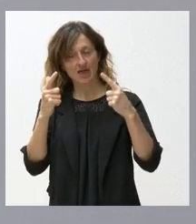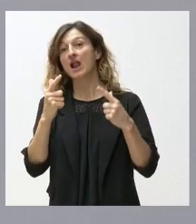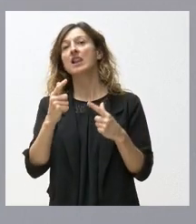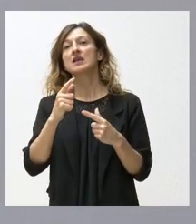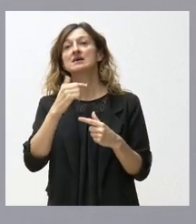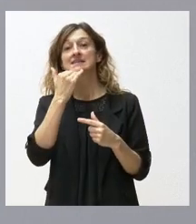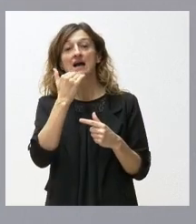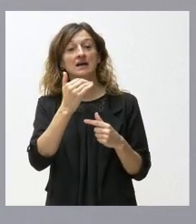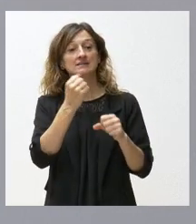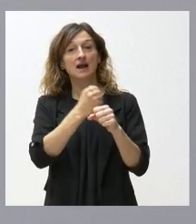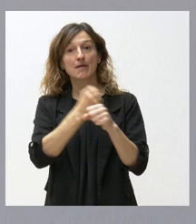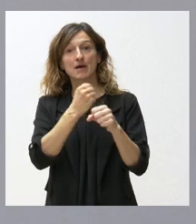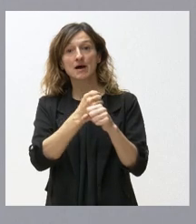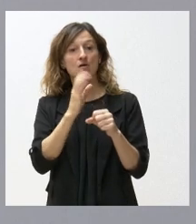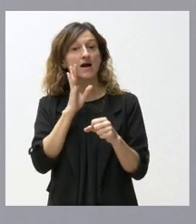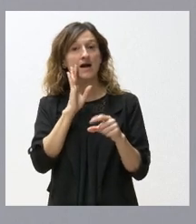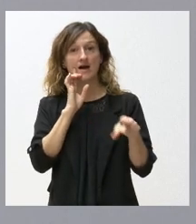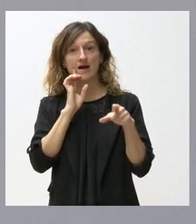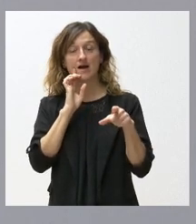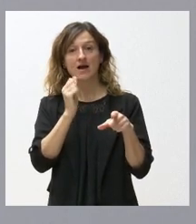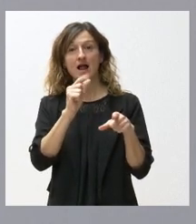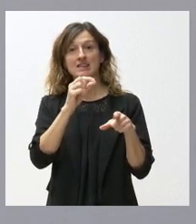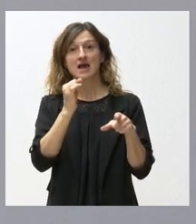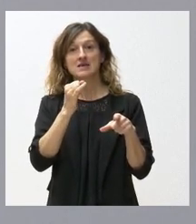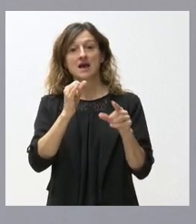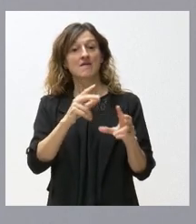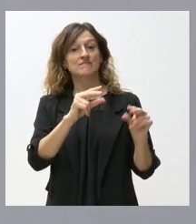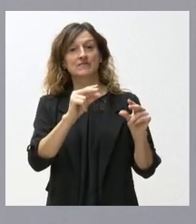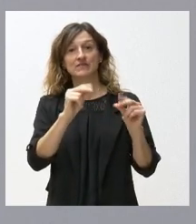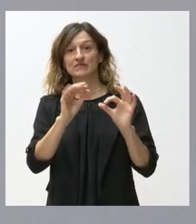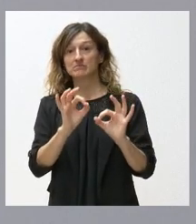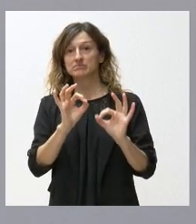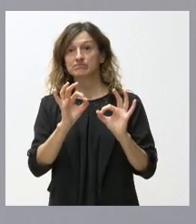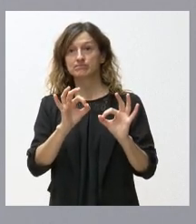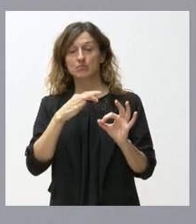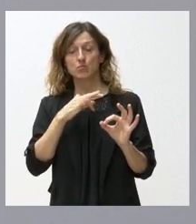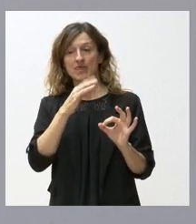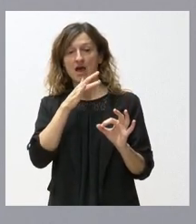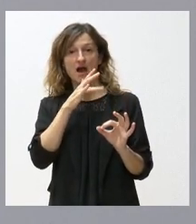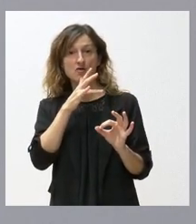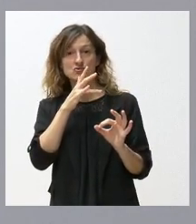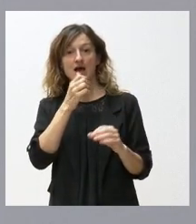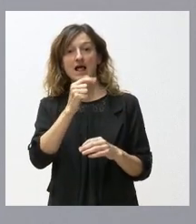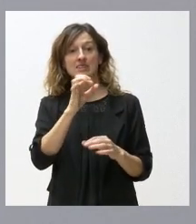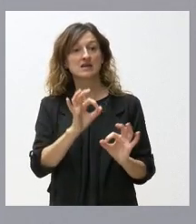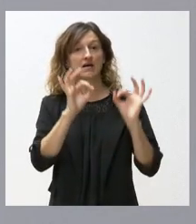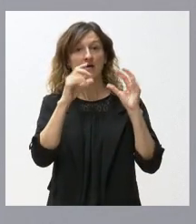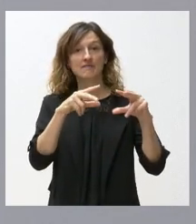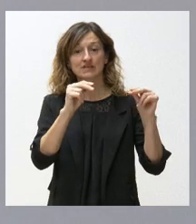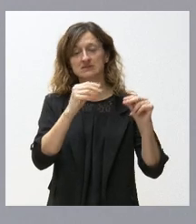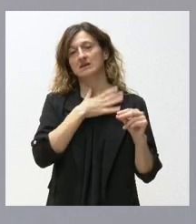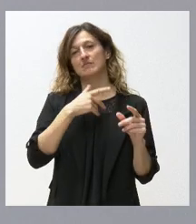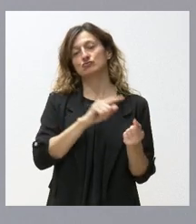concluyendo las tareas de primera presencia que podíamos tener en este momento en Aldaya, nuestra idea es